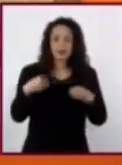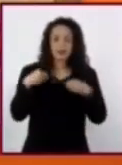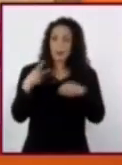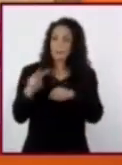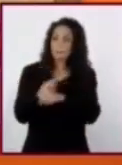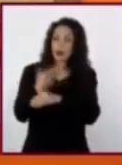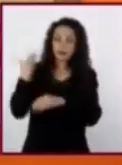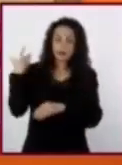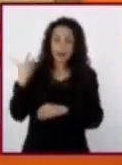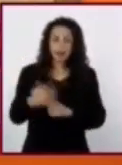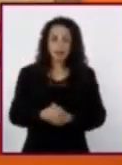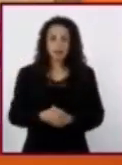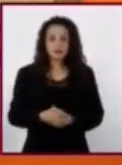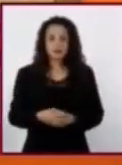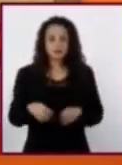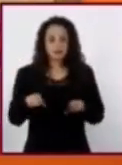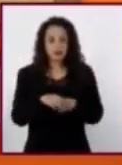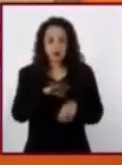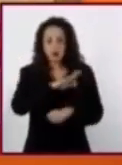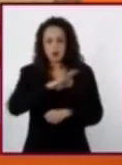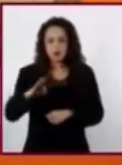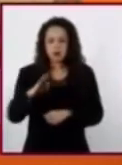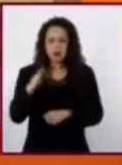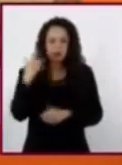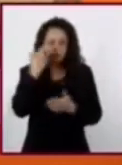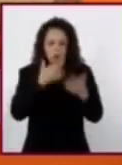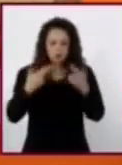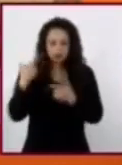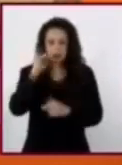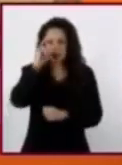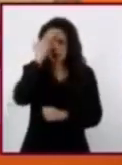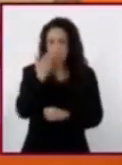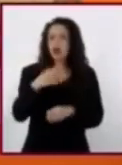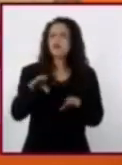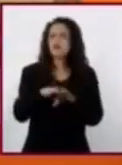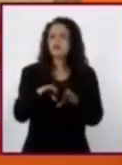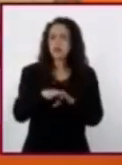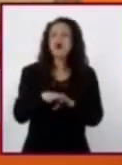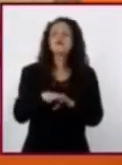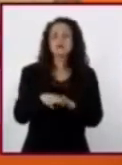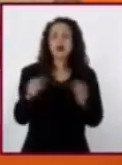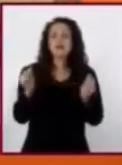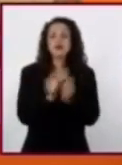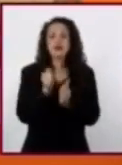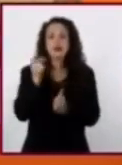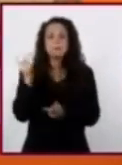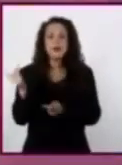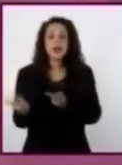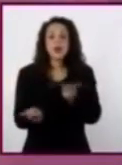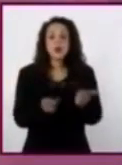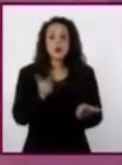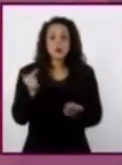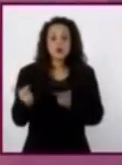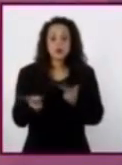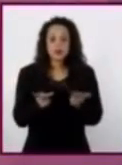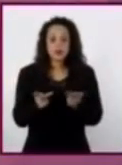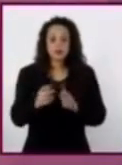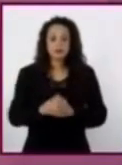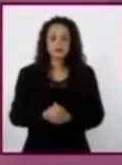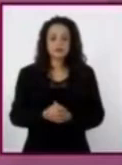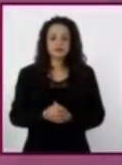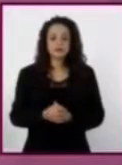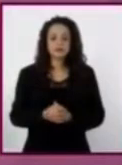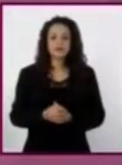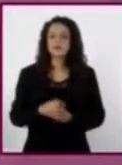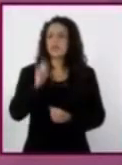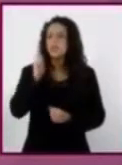Otra manera de analizar las imágenes es haciéndonos preguntas. ¿Qué tipo de imagen